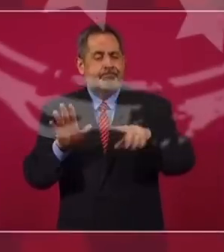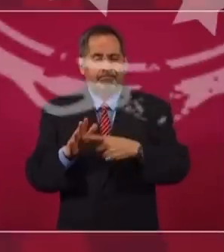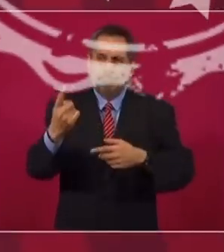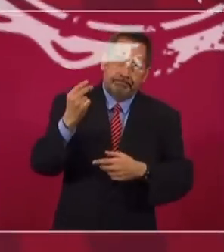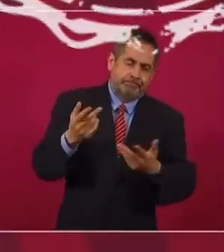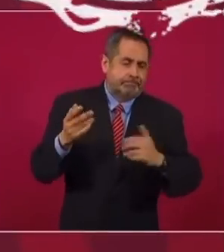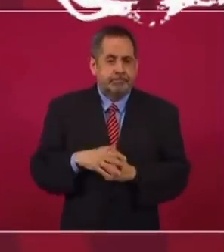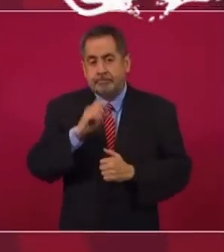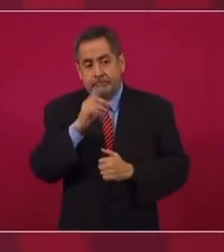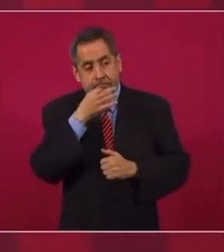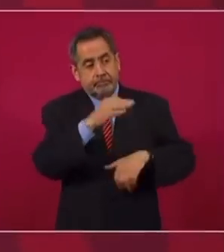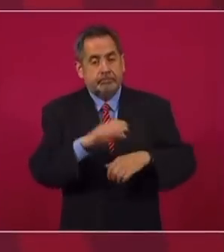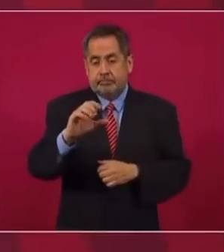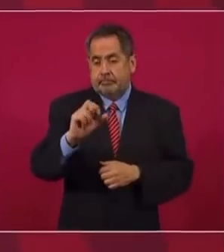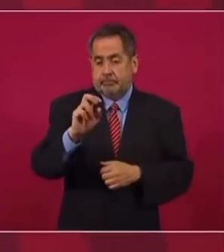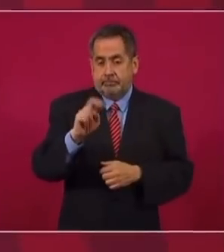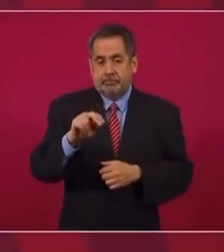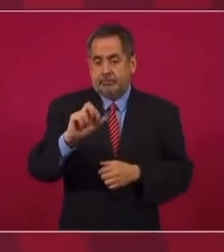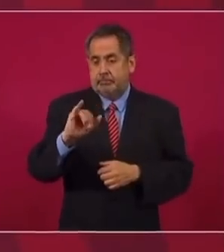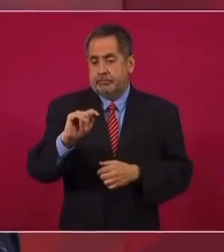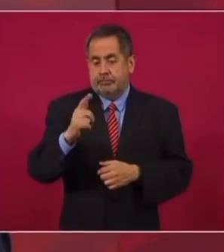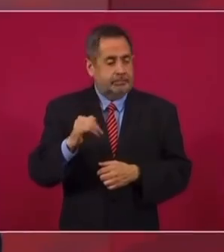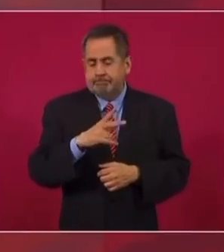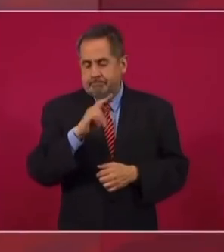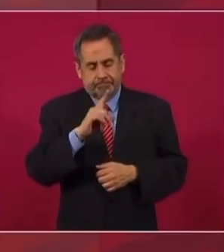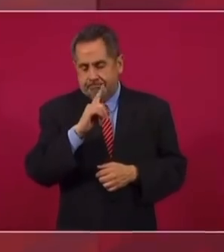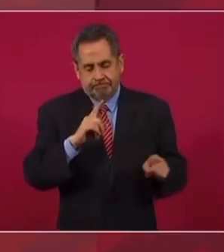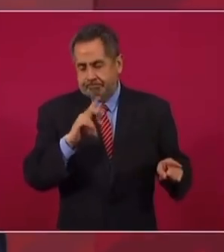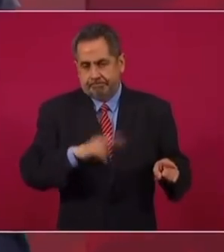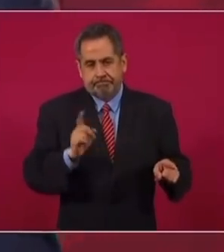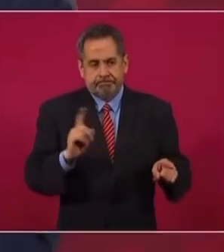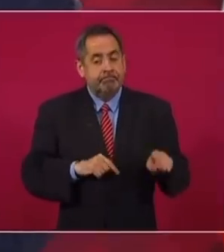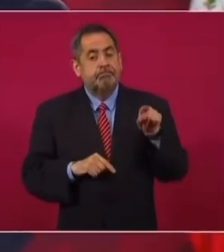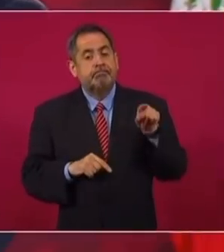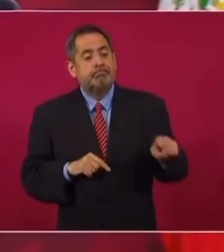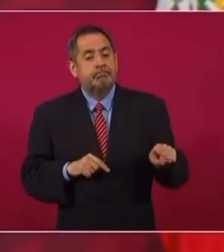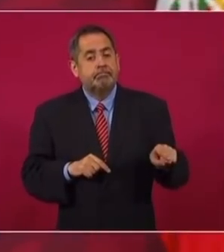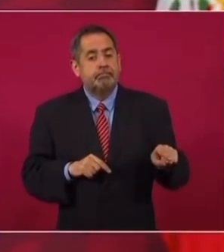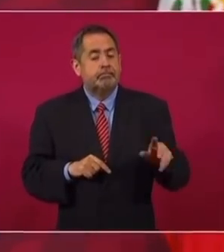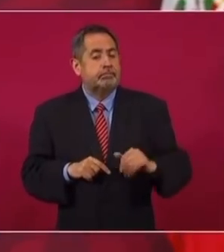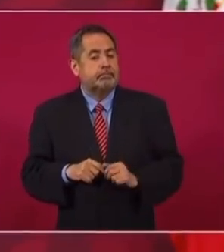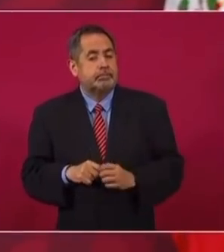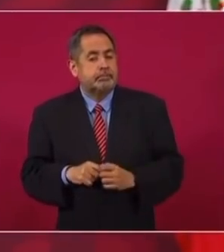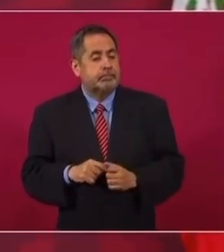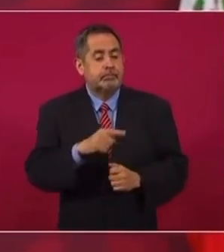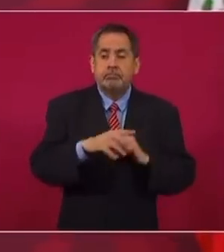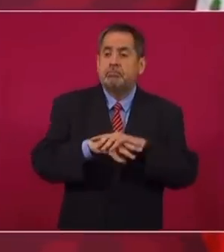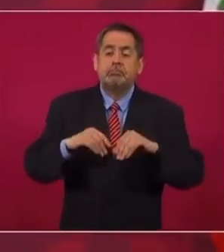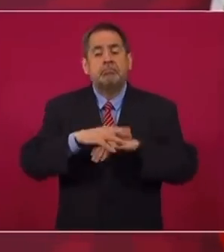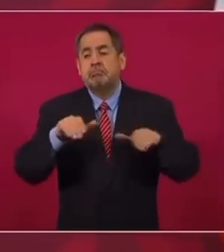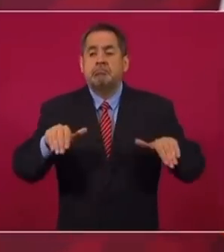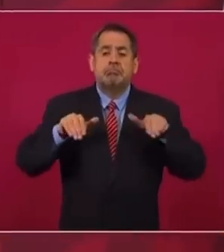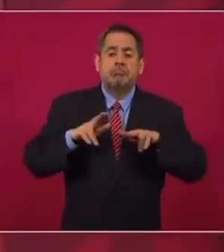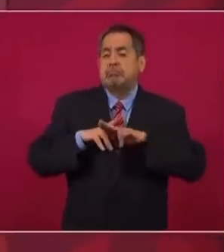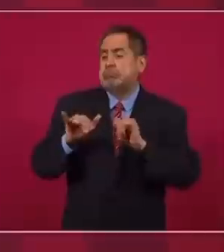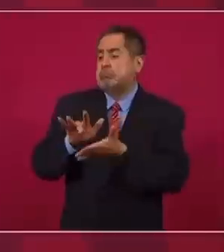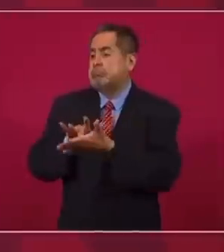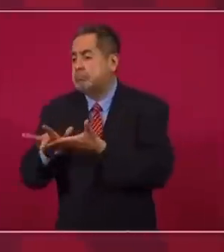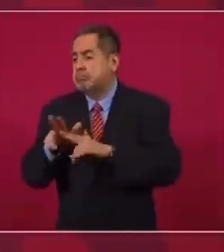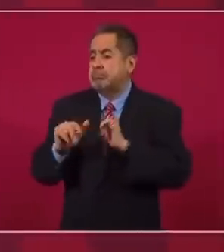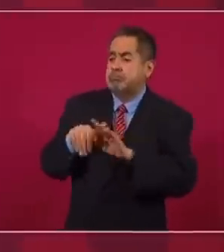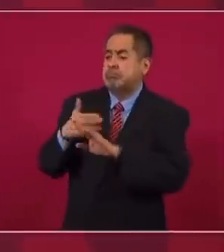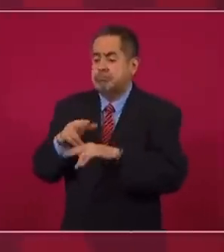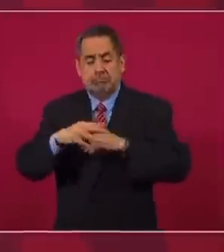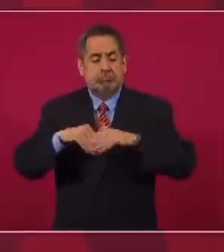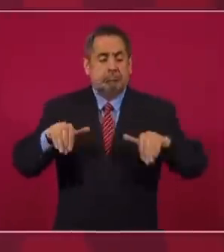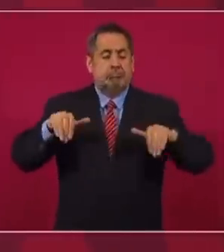Y también decirle a Carmen Aristegui que no es cierto de que ella no está ni a favor ni en contra mía,